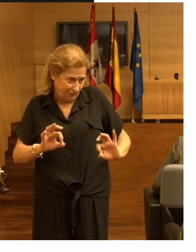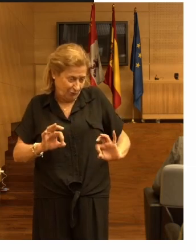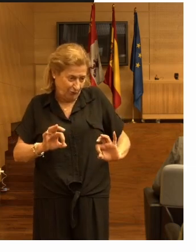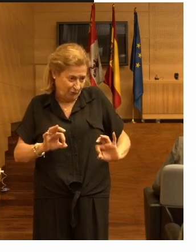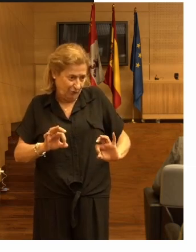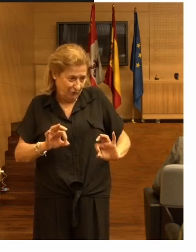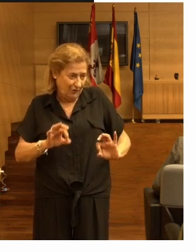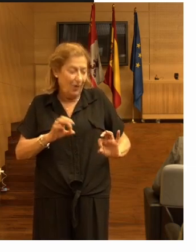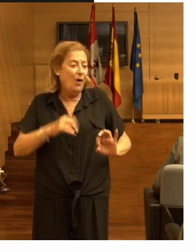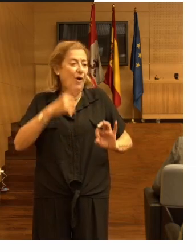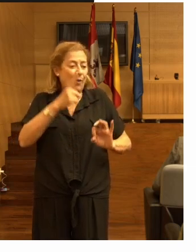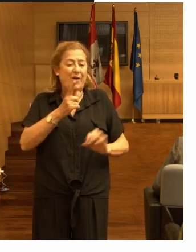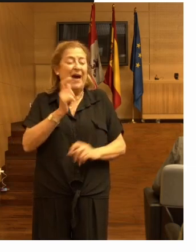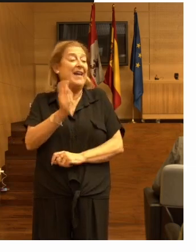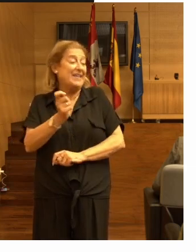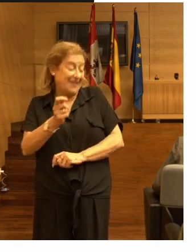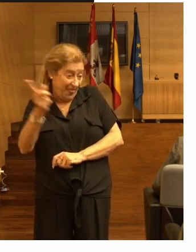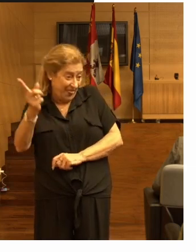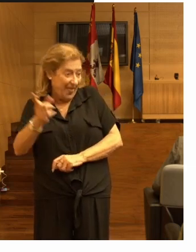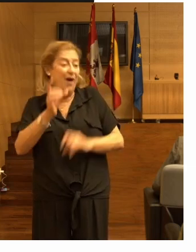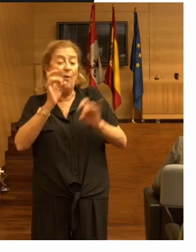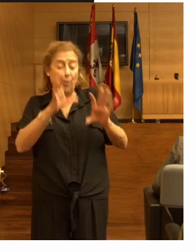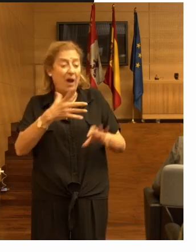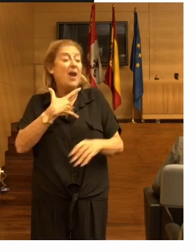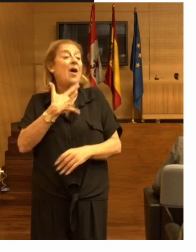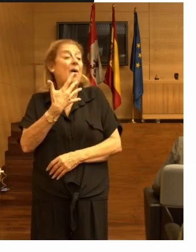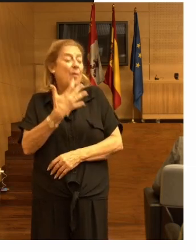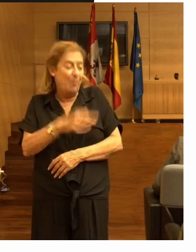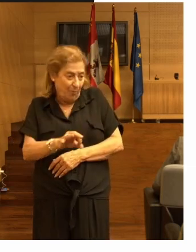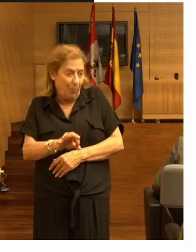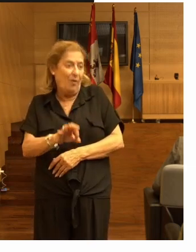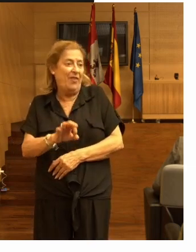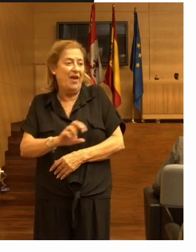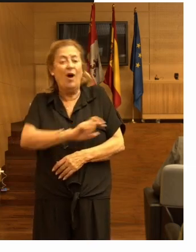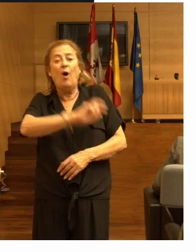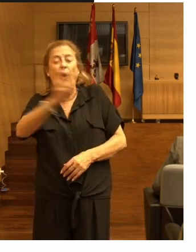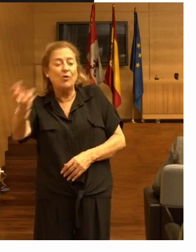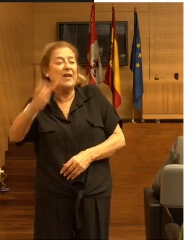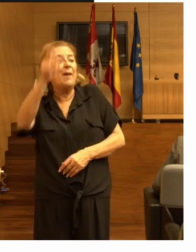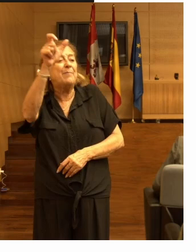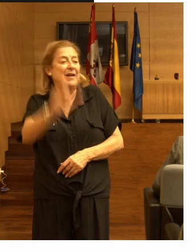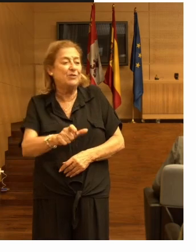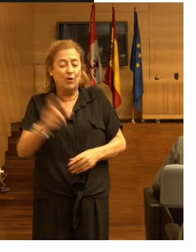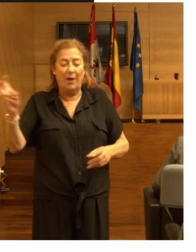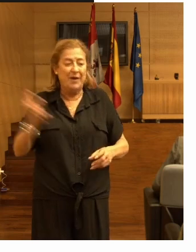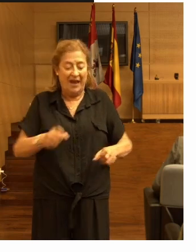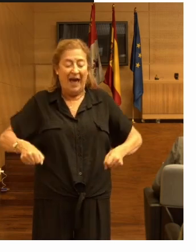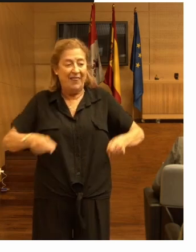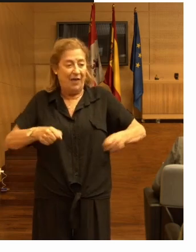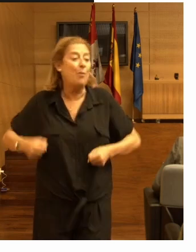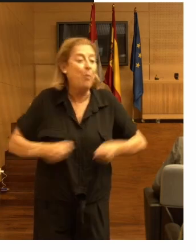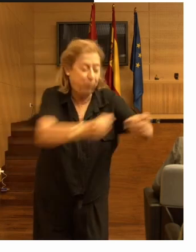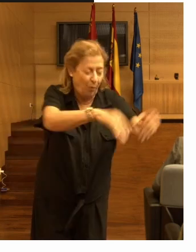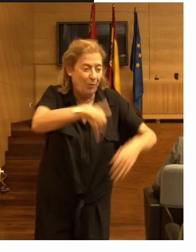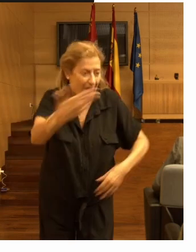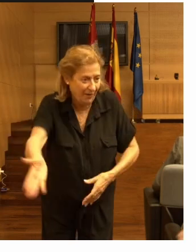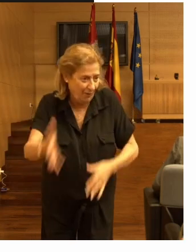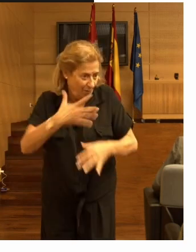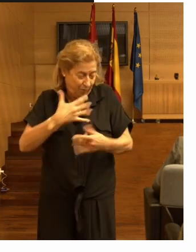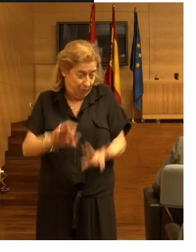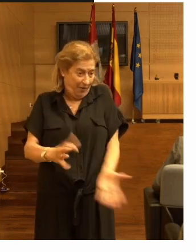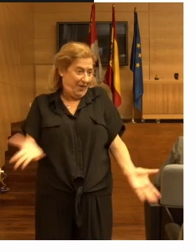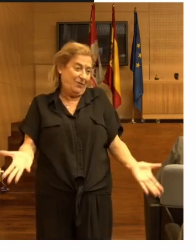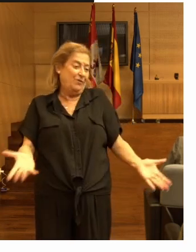en una residencia pues te puede incluso tirar otra persona que pase a tu lado con un andador siempre va a haber